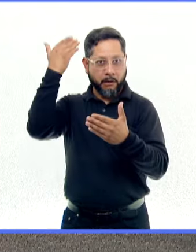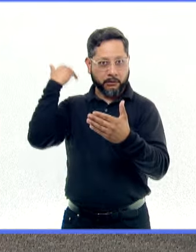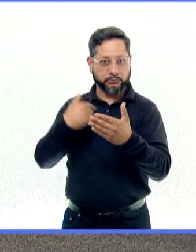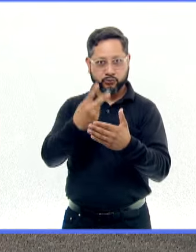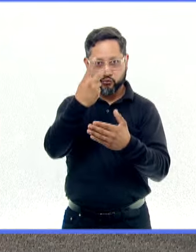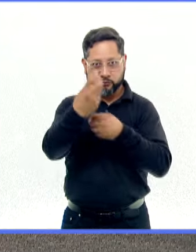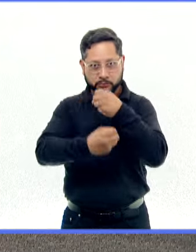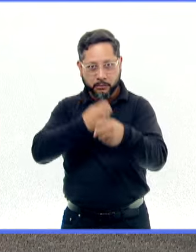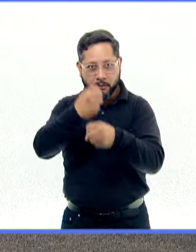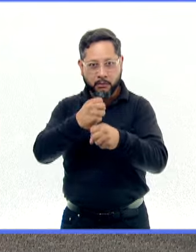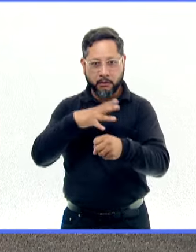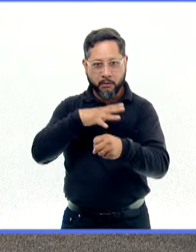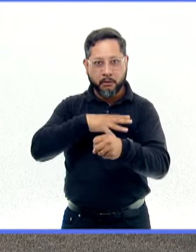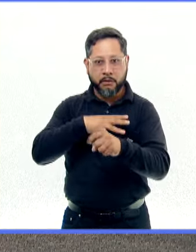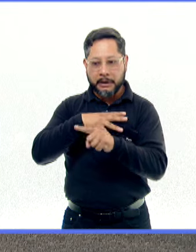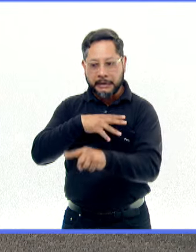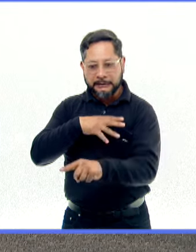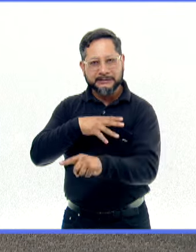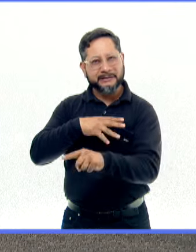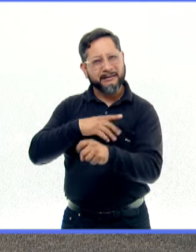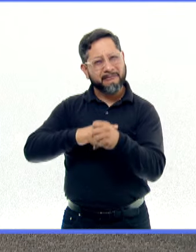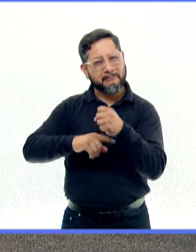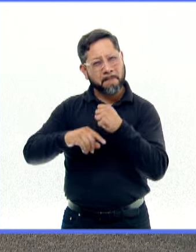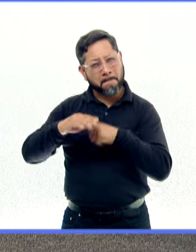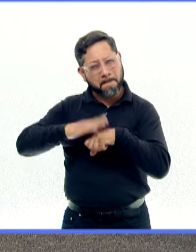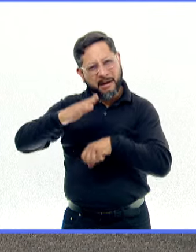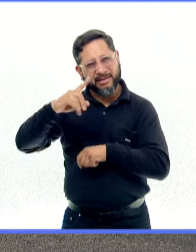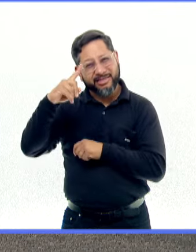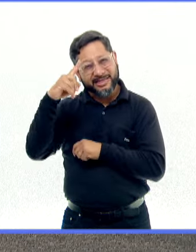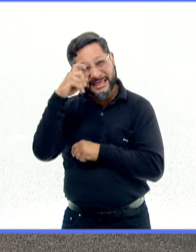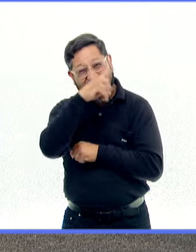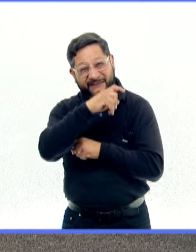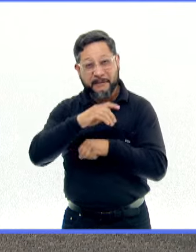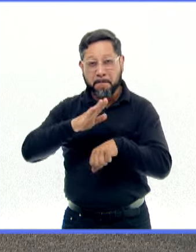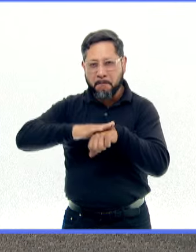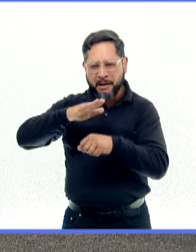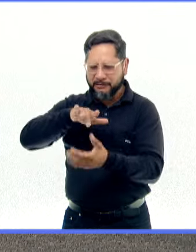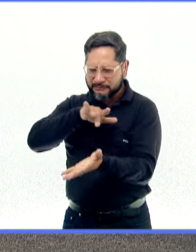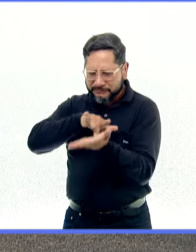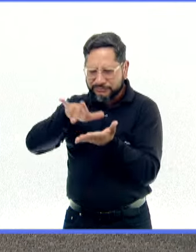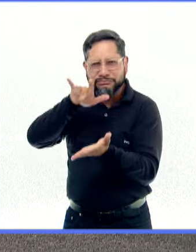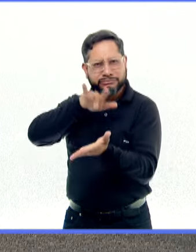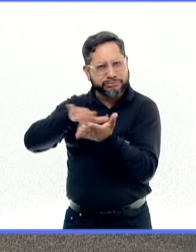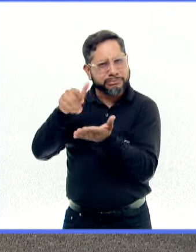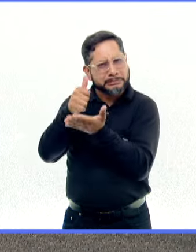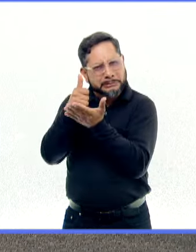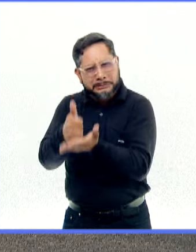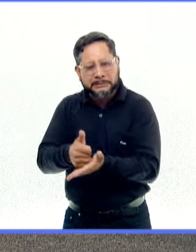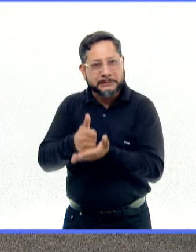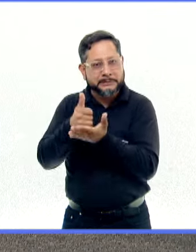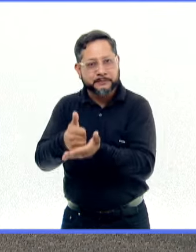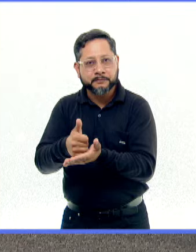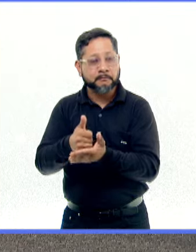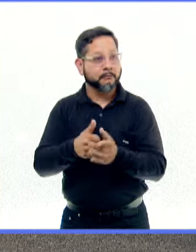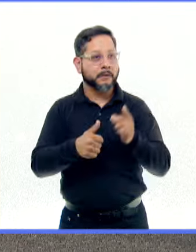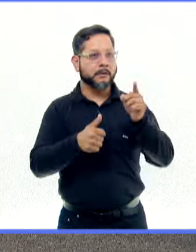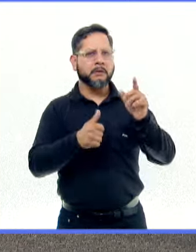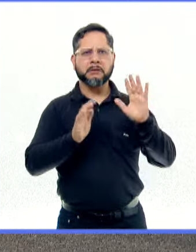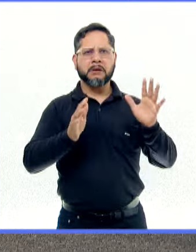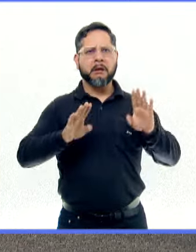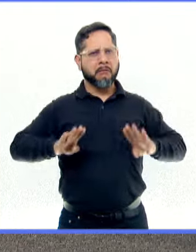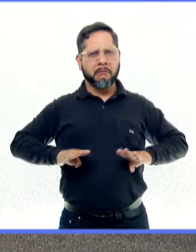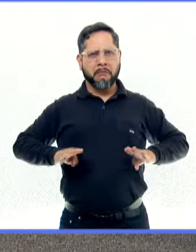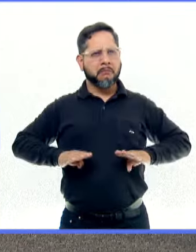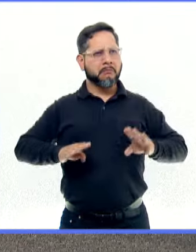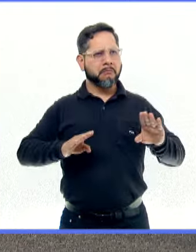años para los grados más complejos, a los grados que requieren más apoyo. Para las personas más funcionales, muchas